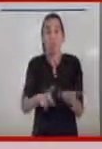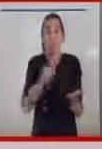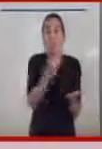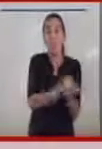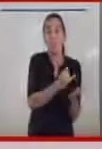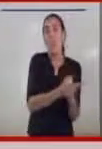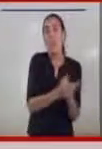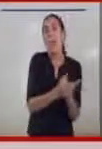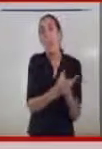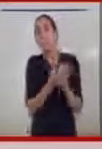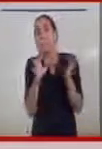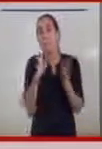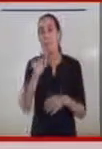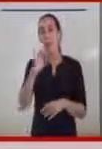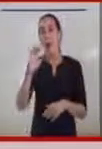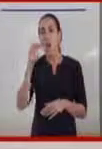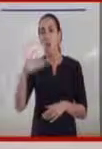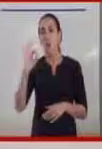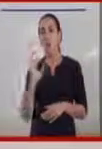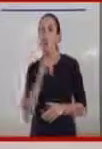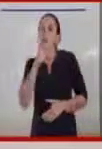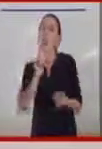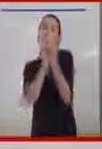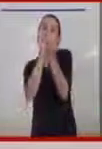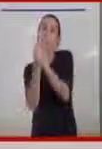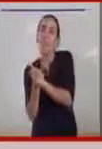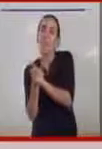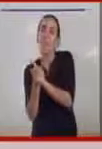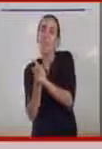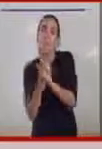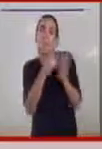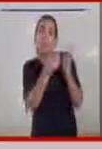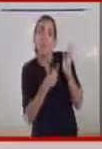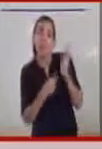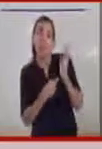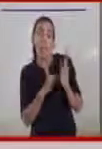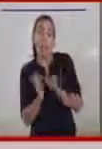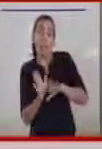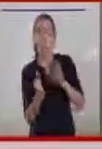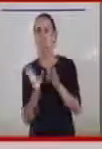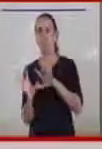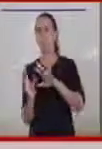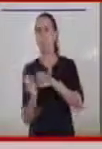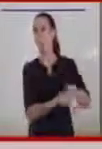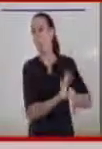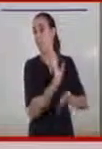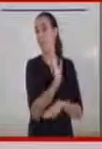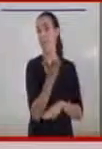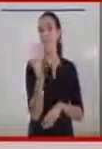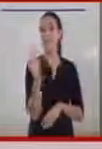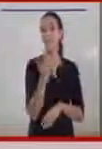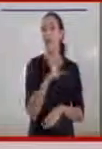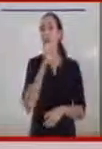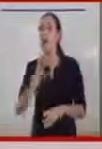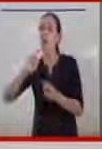idea de voz, pero que al haber hecho los cambios hemos descartado el que teníamos y lo que hacemos es comercializar solo este porque es